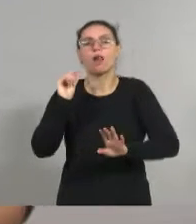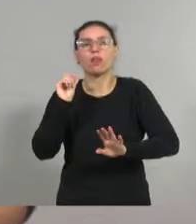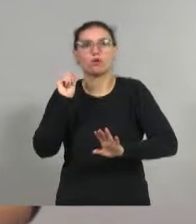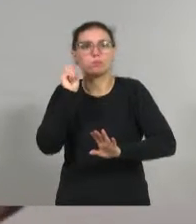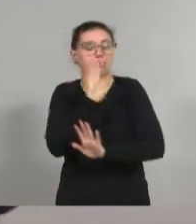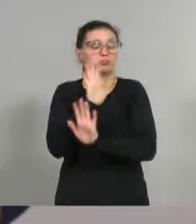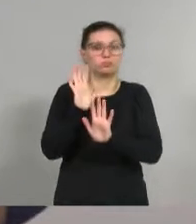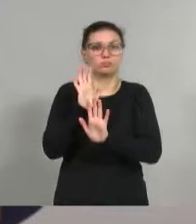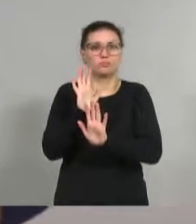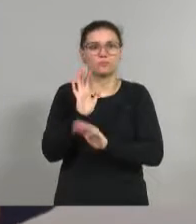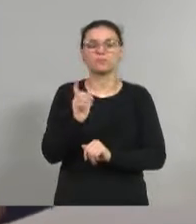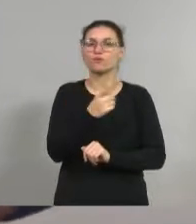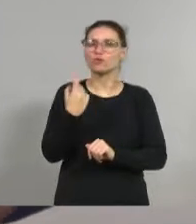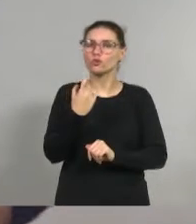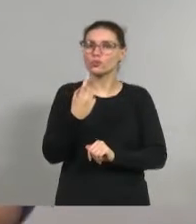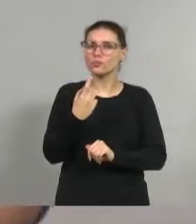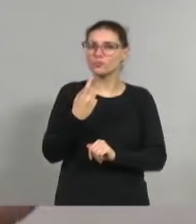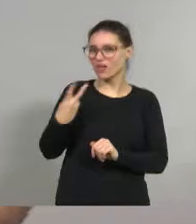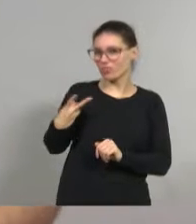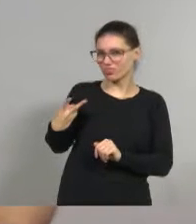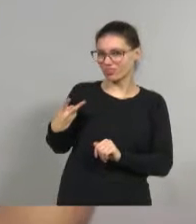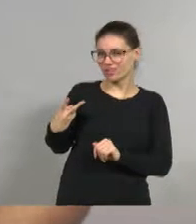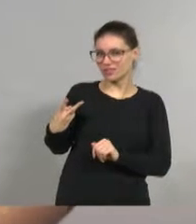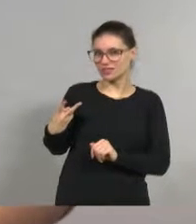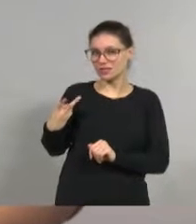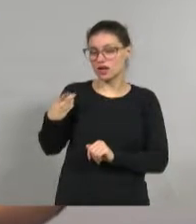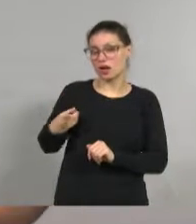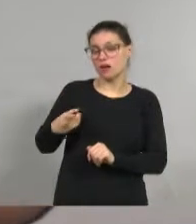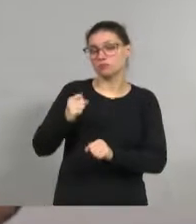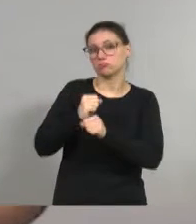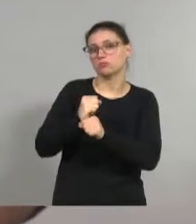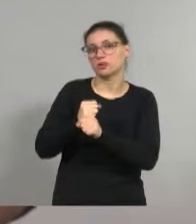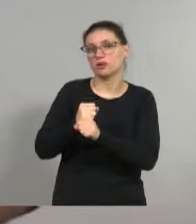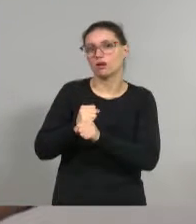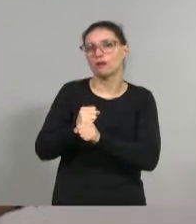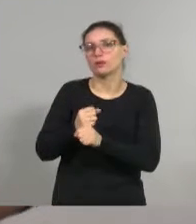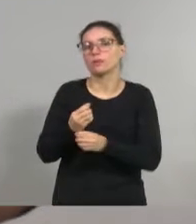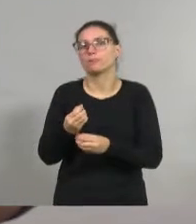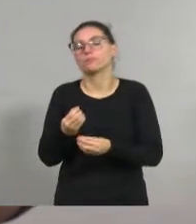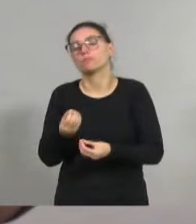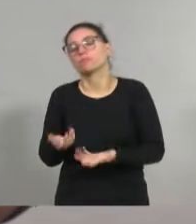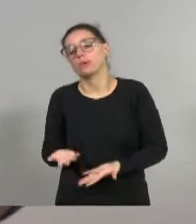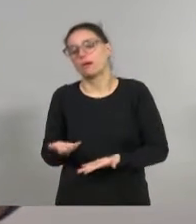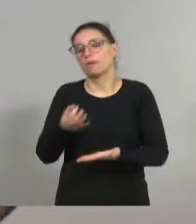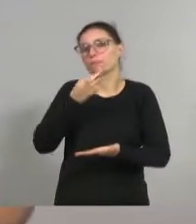función, somos un equipo de dos personas que integramos el área y vamos trabajando en función lo que va demandando por ahí